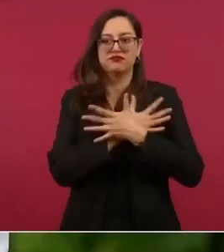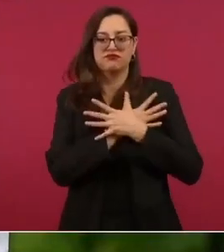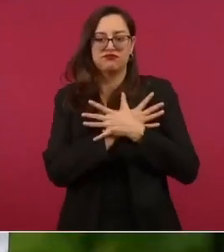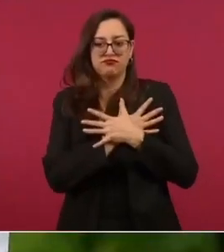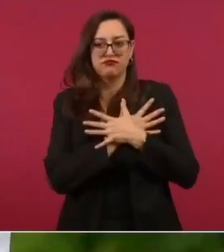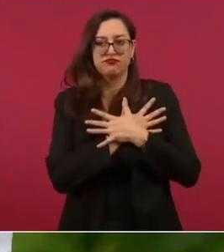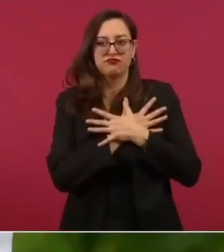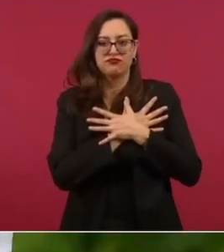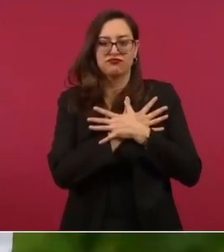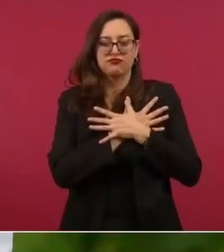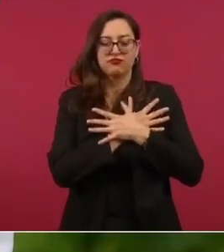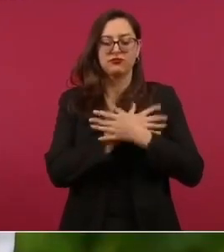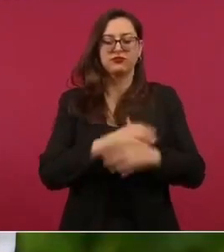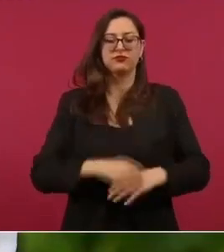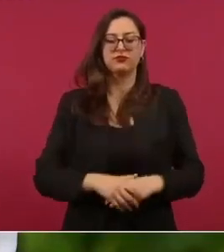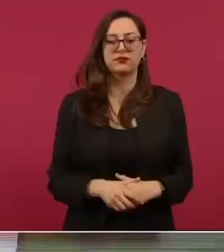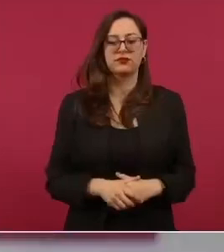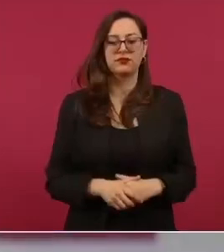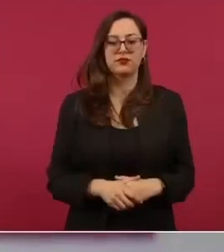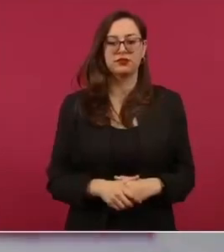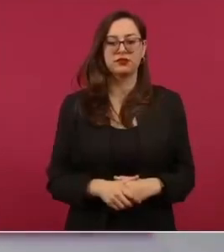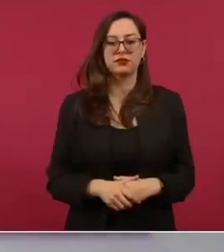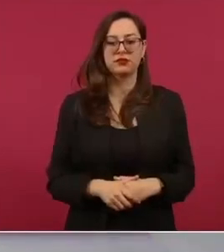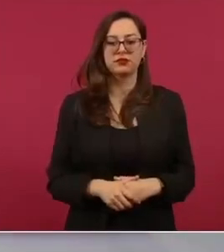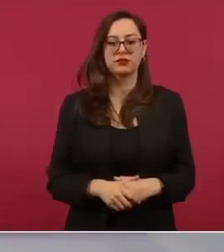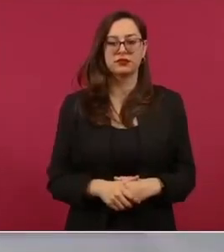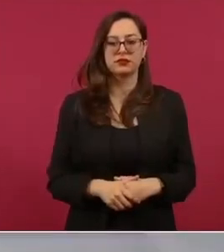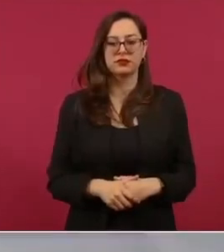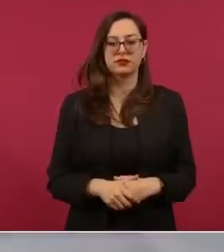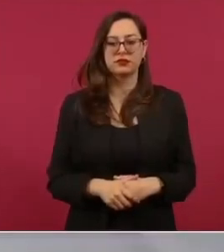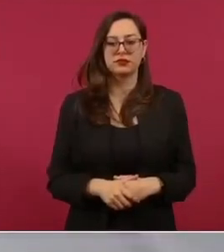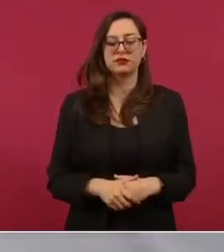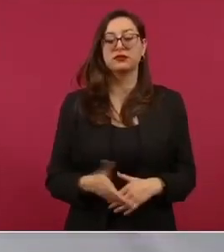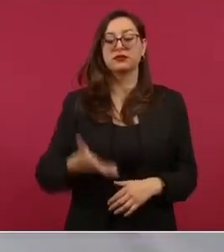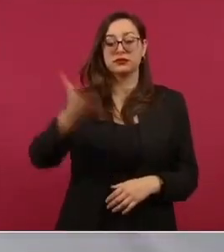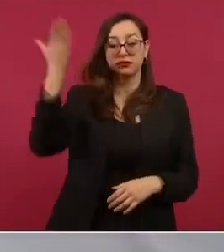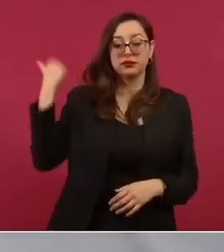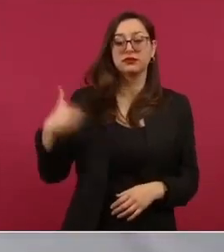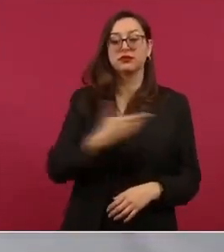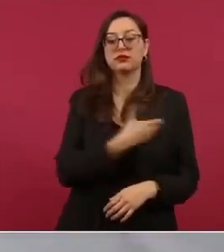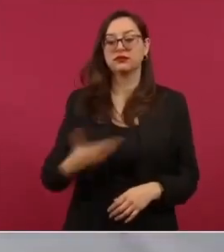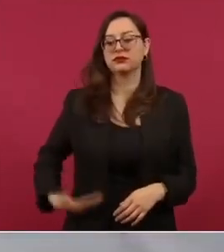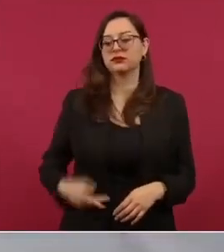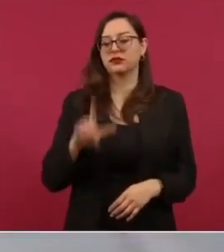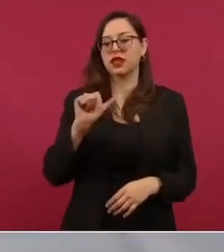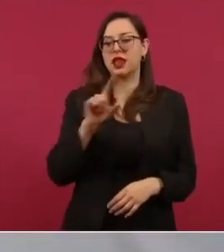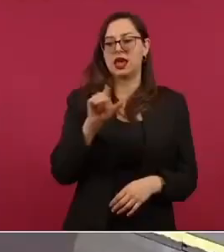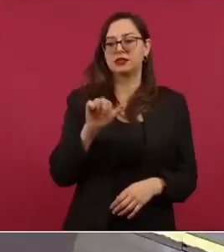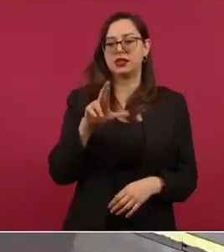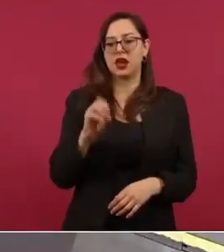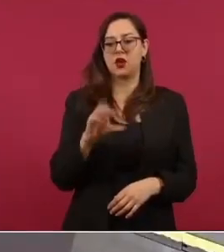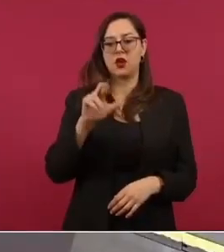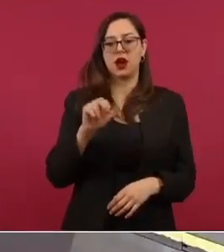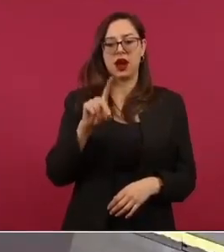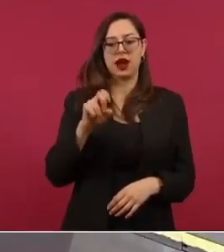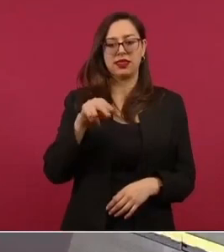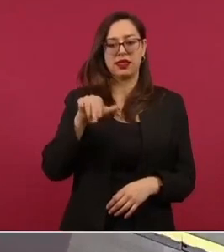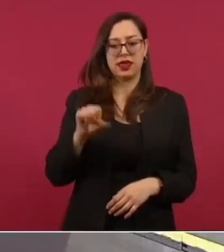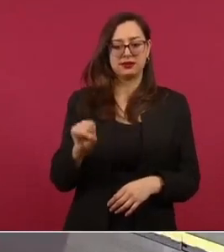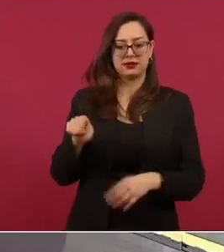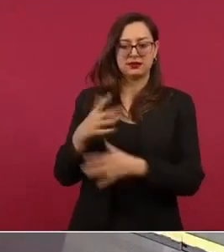nada se logra sin amor al pueblo el presidente Lázaro Cárdenas decía fíjense